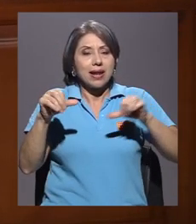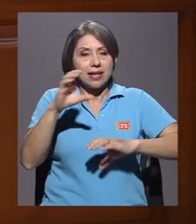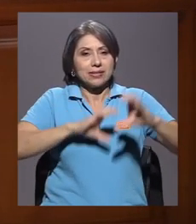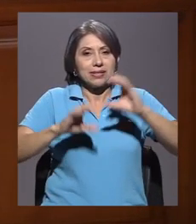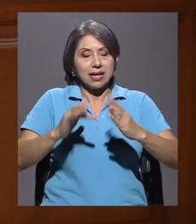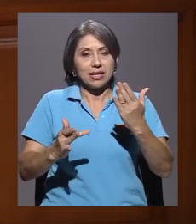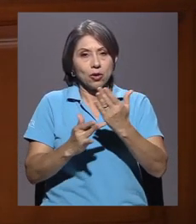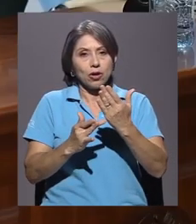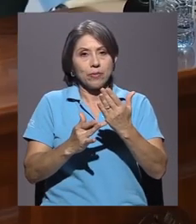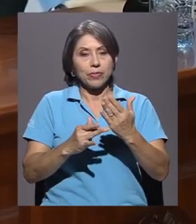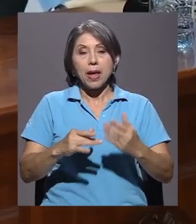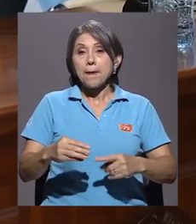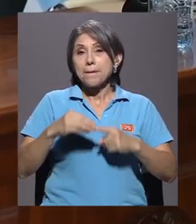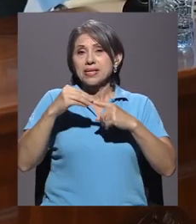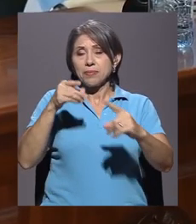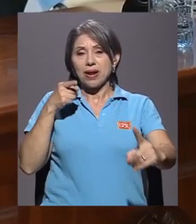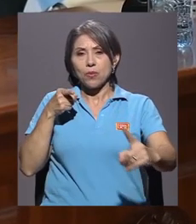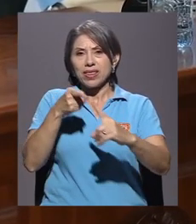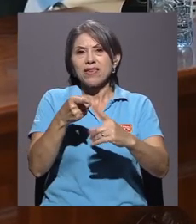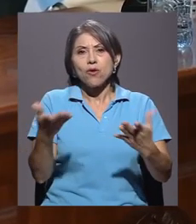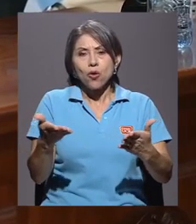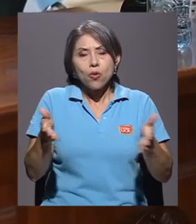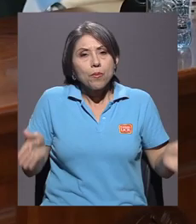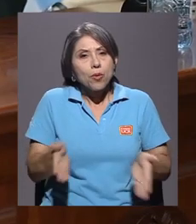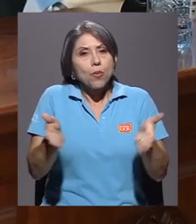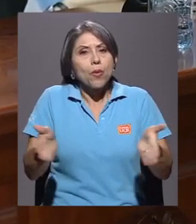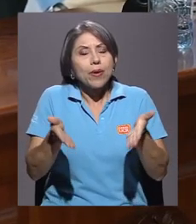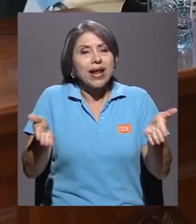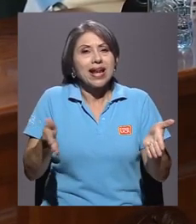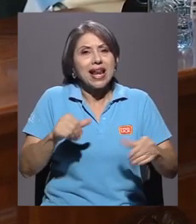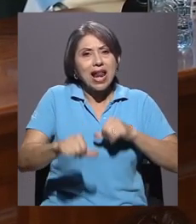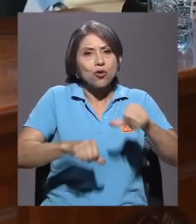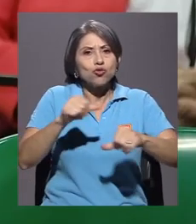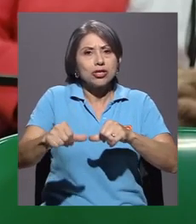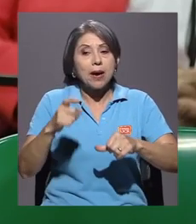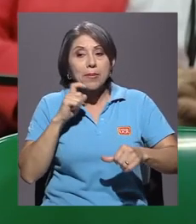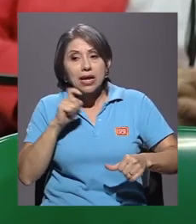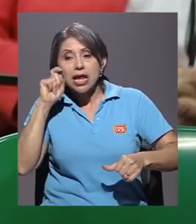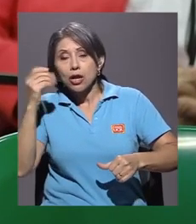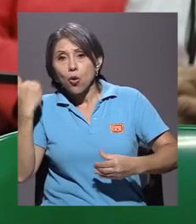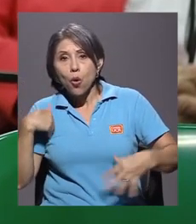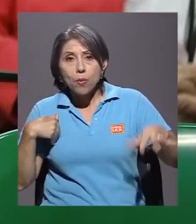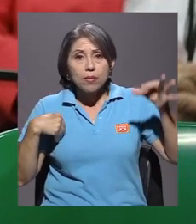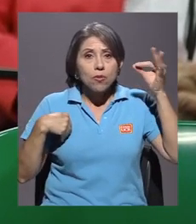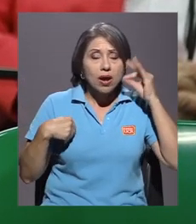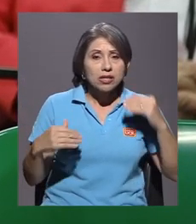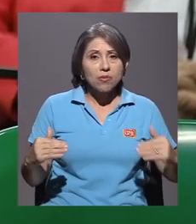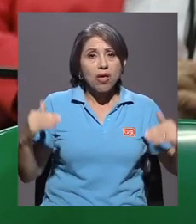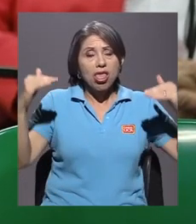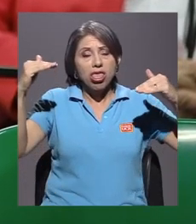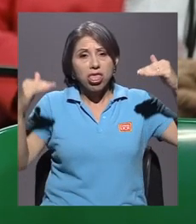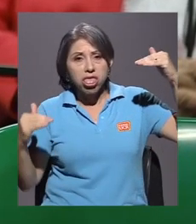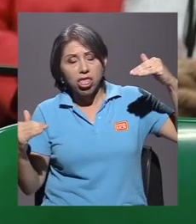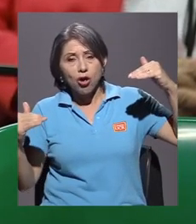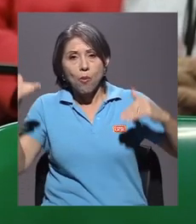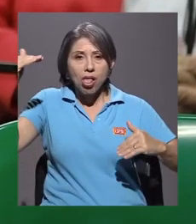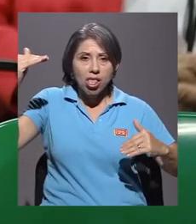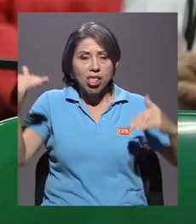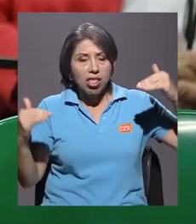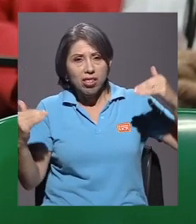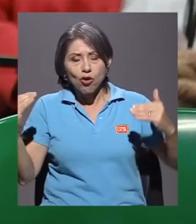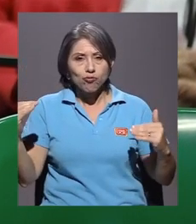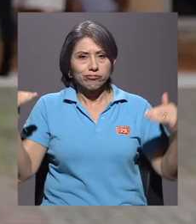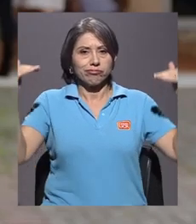El objetivo principal de la actividad fue promover la lucha contra la desigualdad de género que viven las mujeres que se desenvuelven en estos campos.